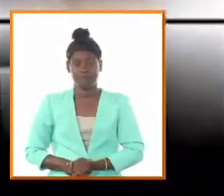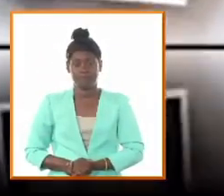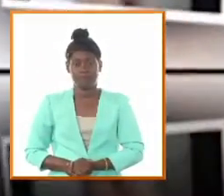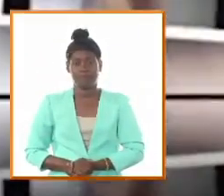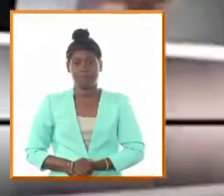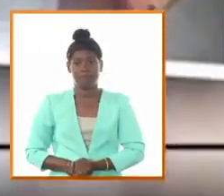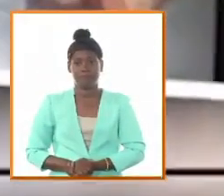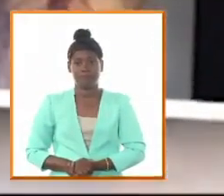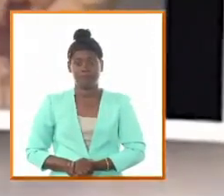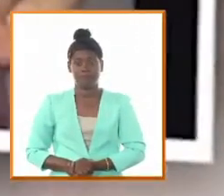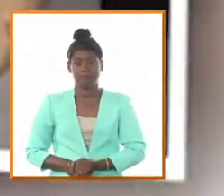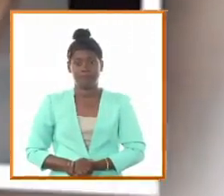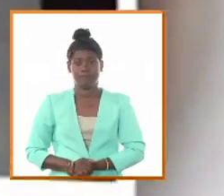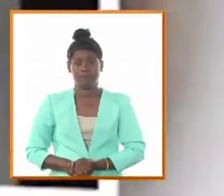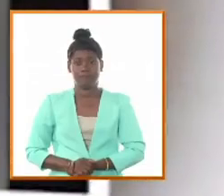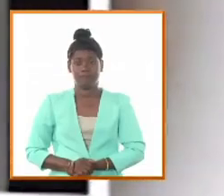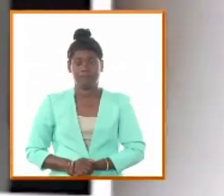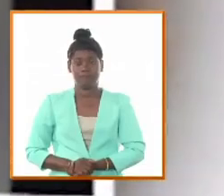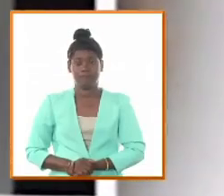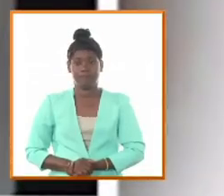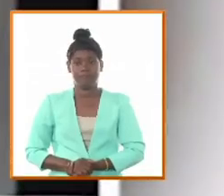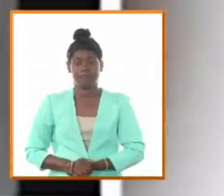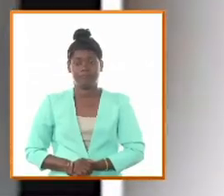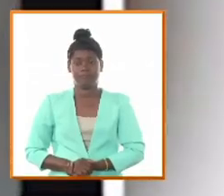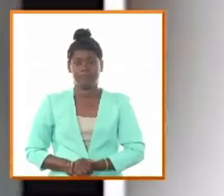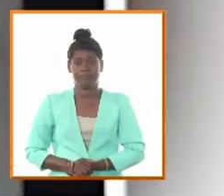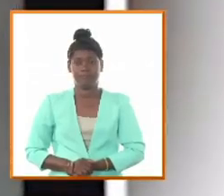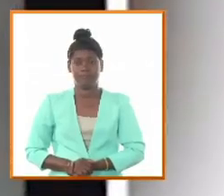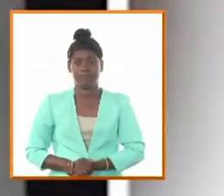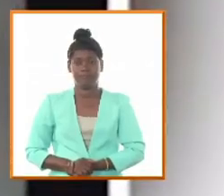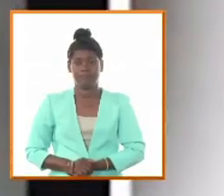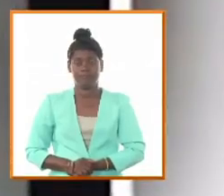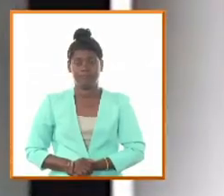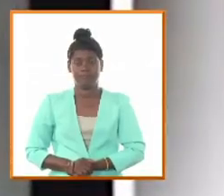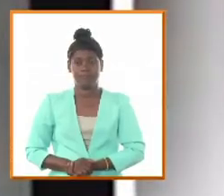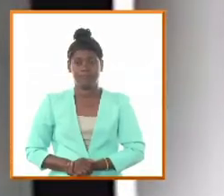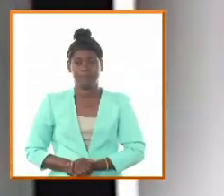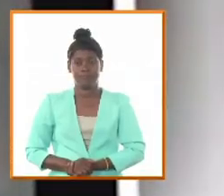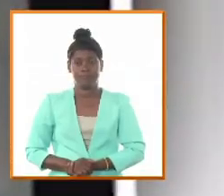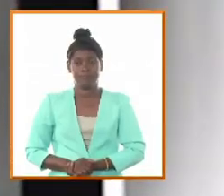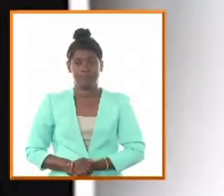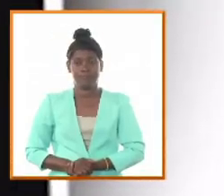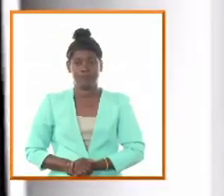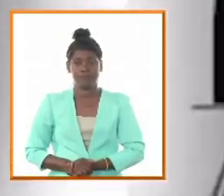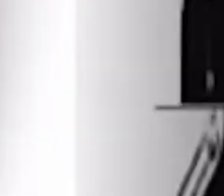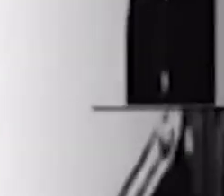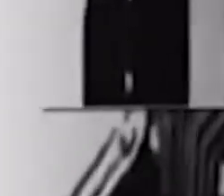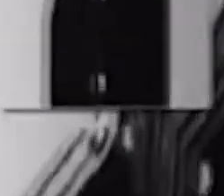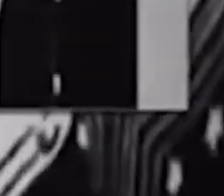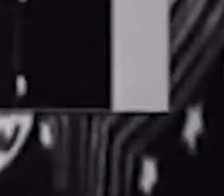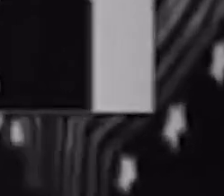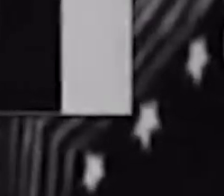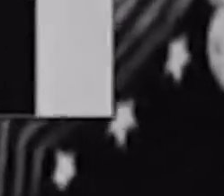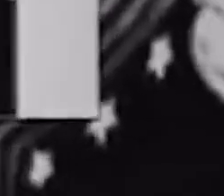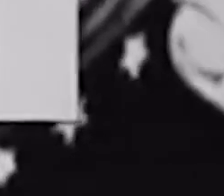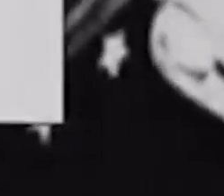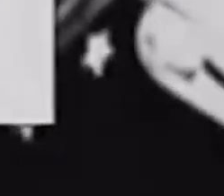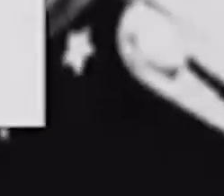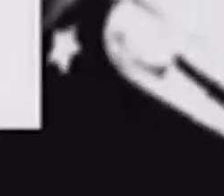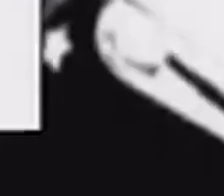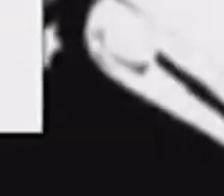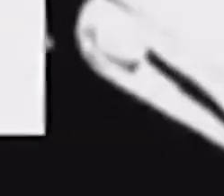de todo material de villas señoriales